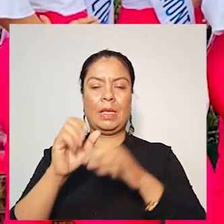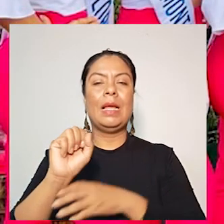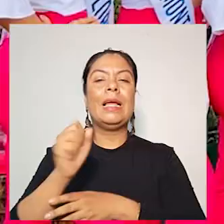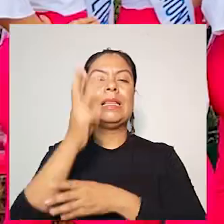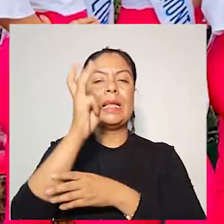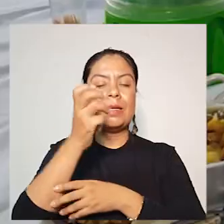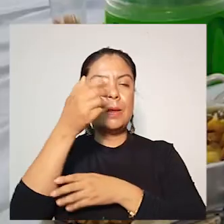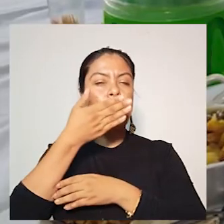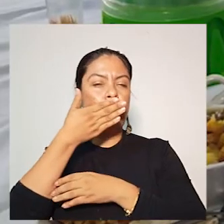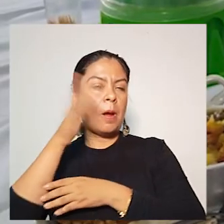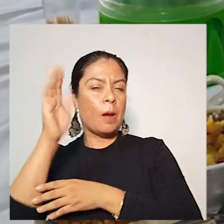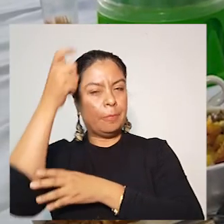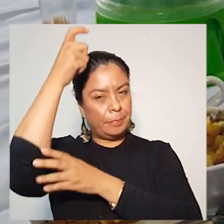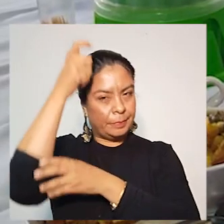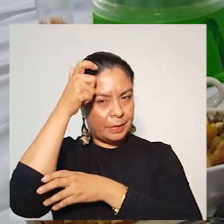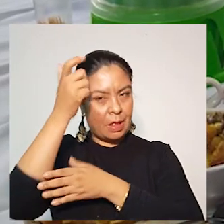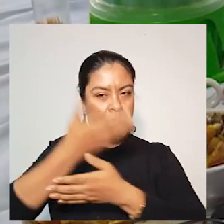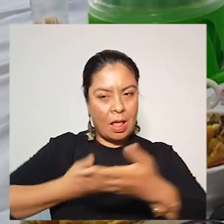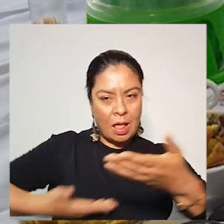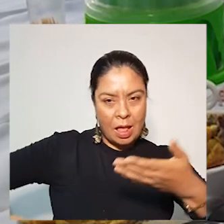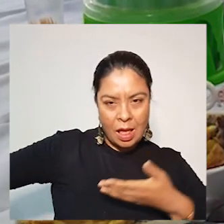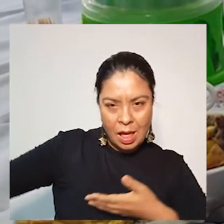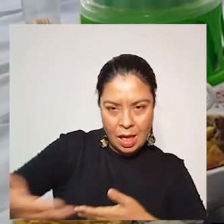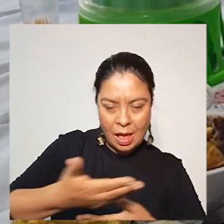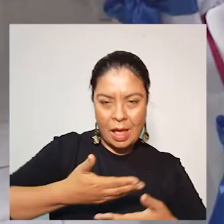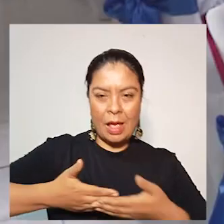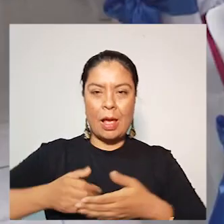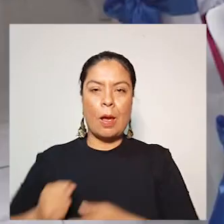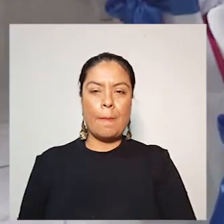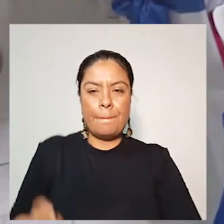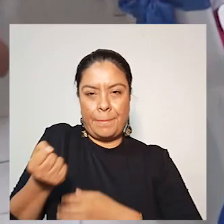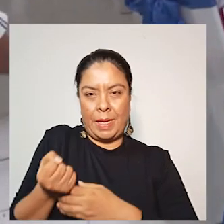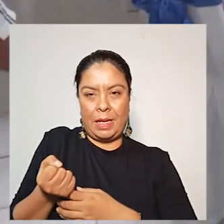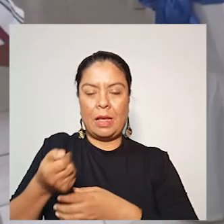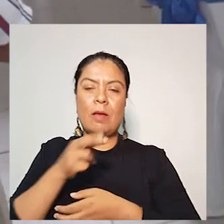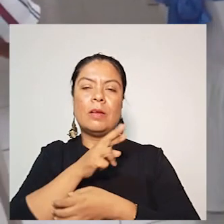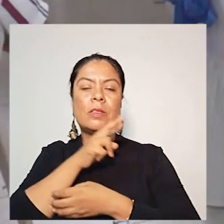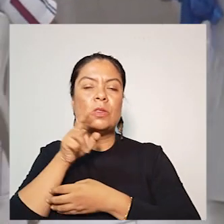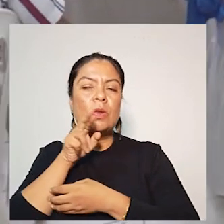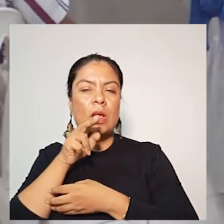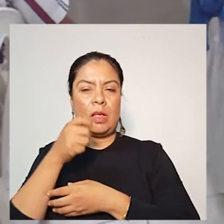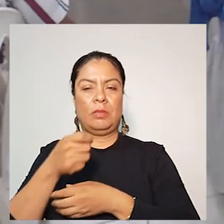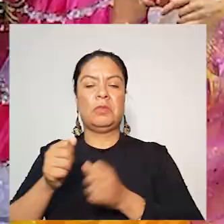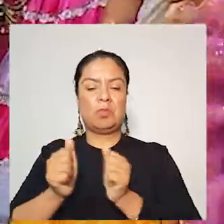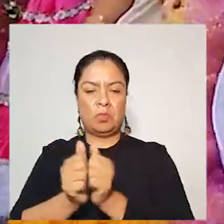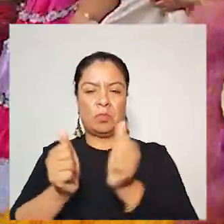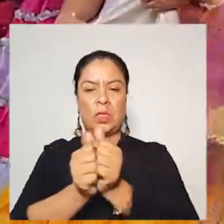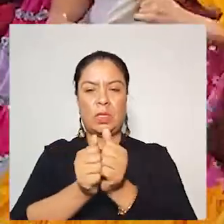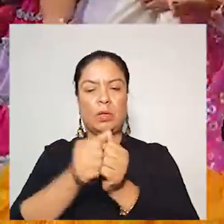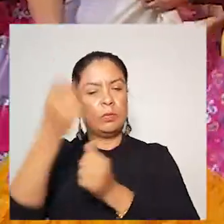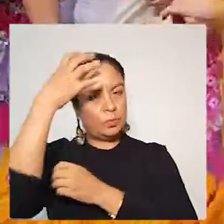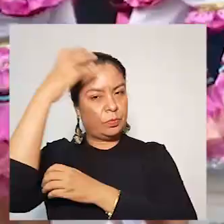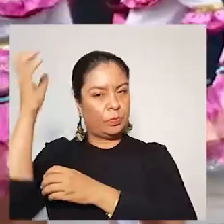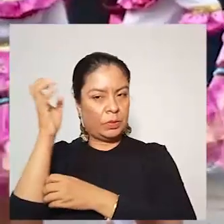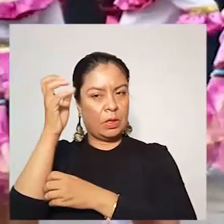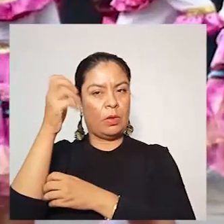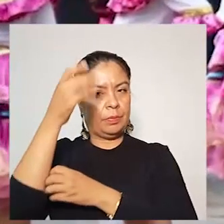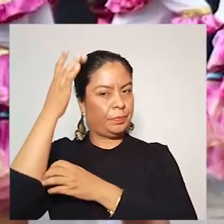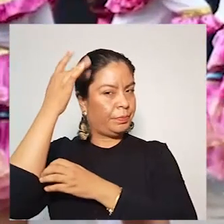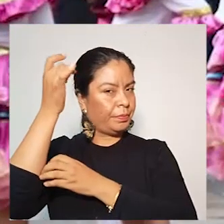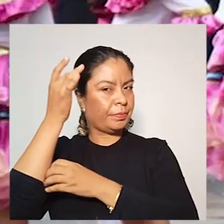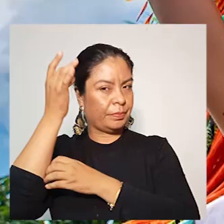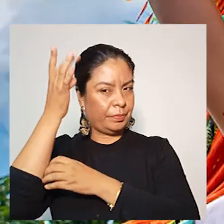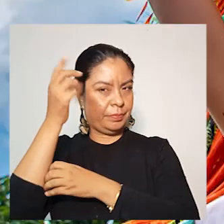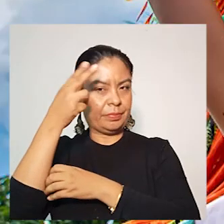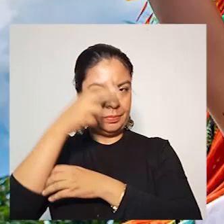embajadoras culturales compartieron con los comerciantes de la Plaza de Mercado La Concordia, en compañía del gobernador y la gestora social. Miles de personas se